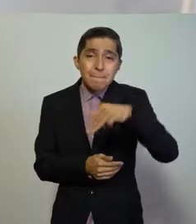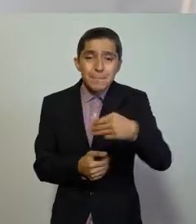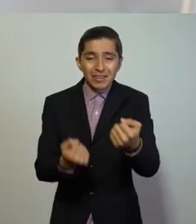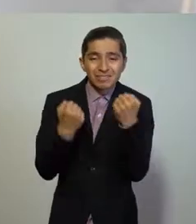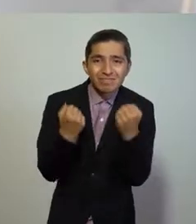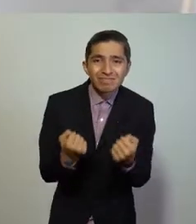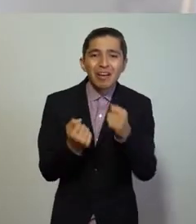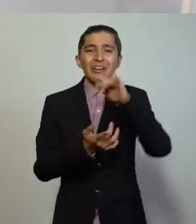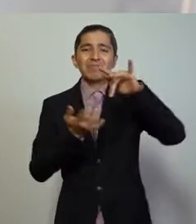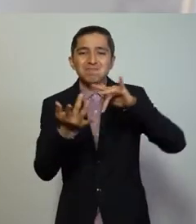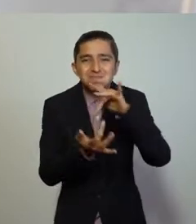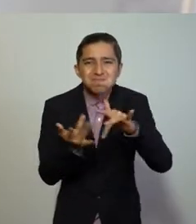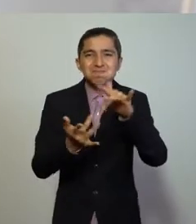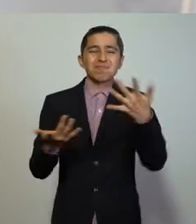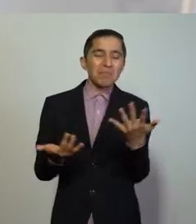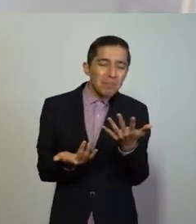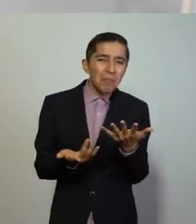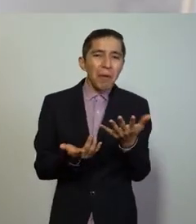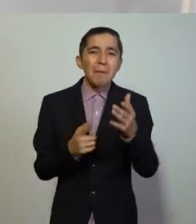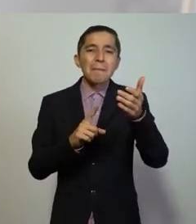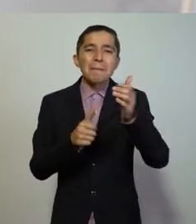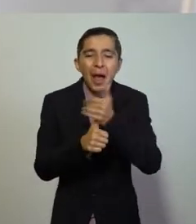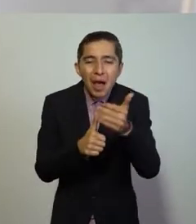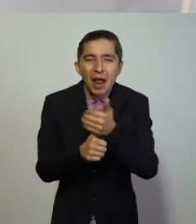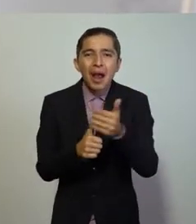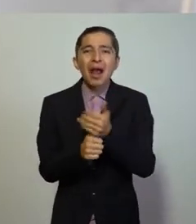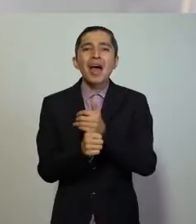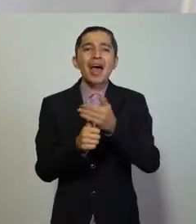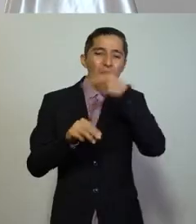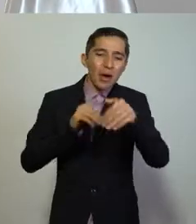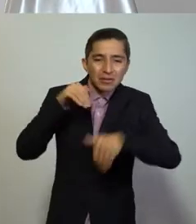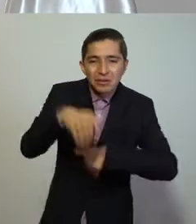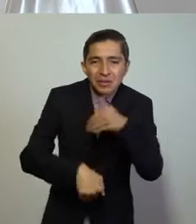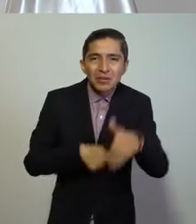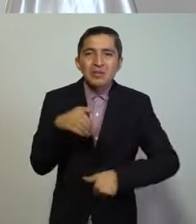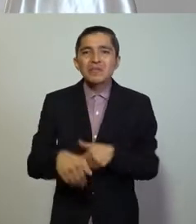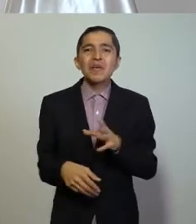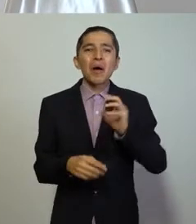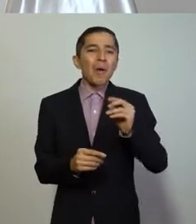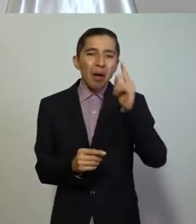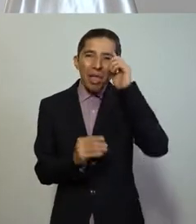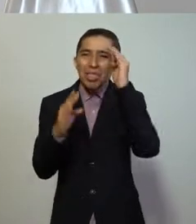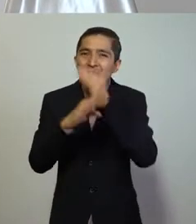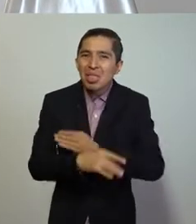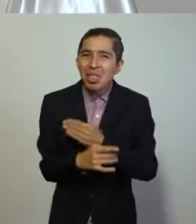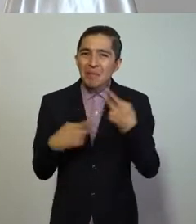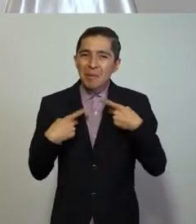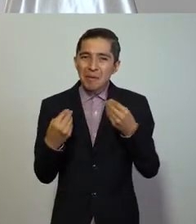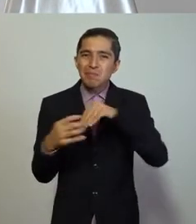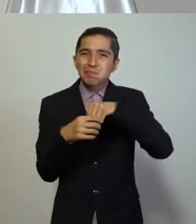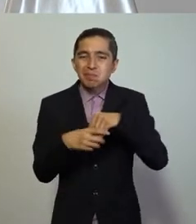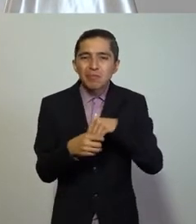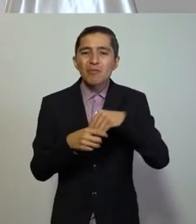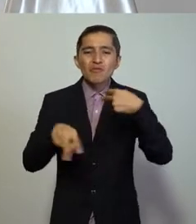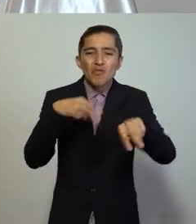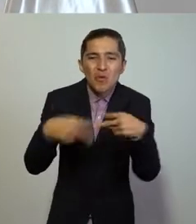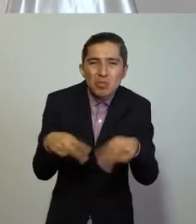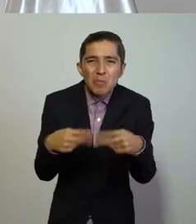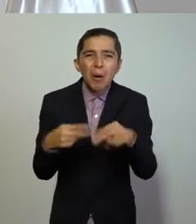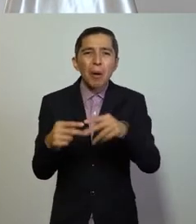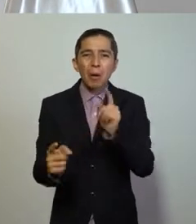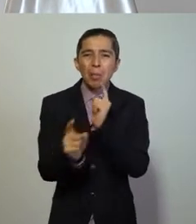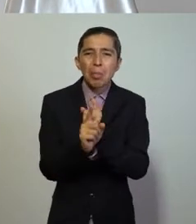antros y bares, balnearios y lugares recreativos, la celebración de eventos deportivos como partidos de